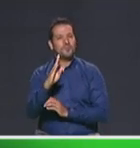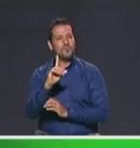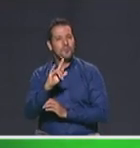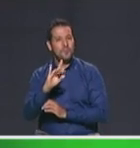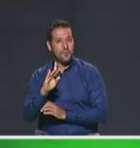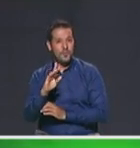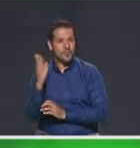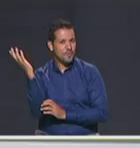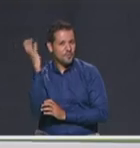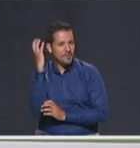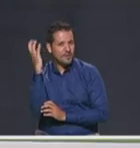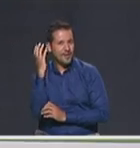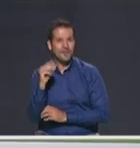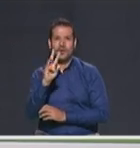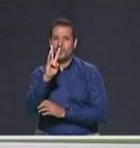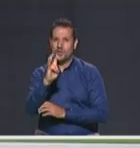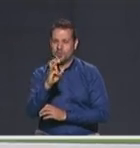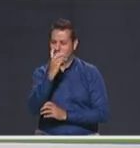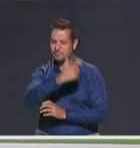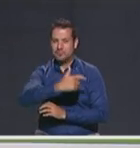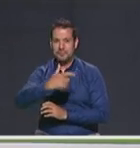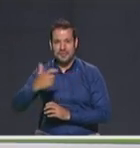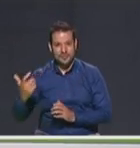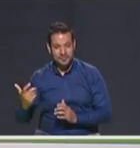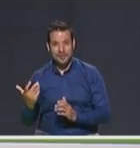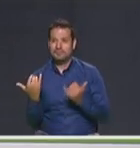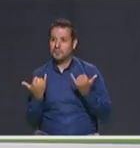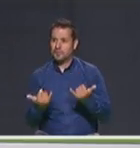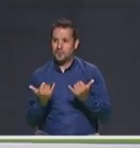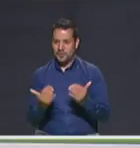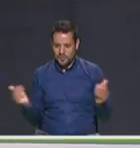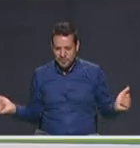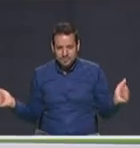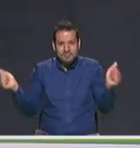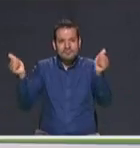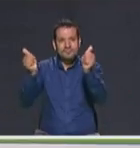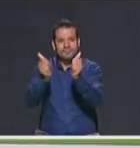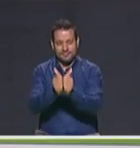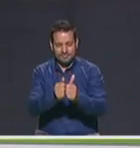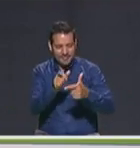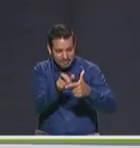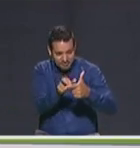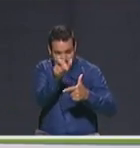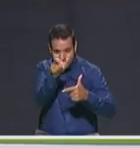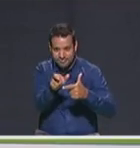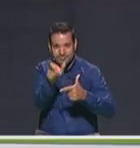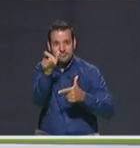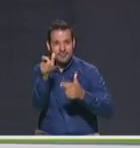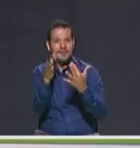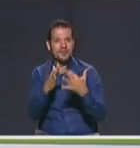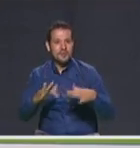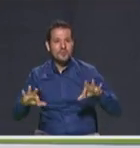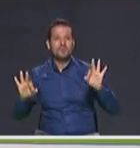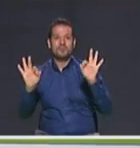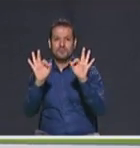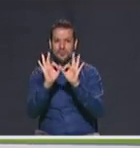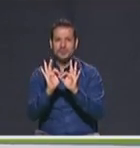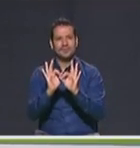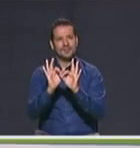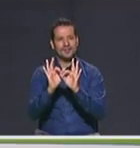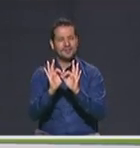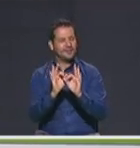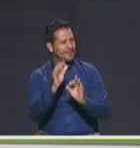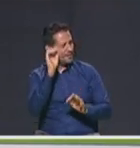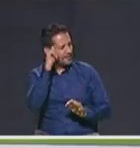encuesta y esas primero ocho posiciones son las de los candidatos que nos acompañan en este debate del día de hoy. Es importante, Mónica, recordarle no solo a las